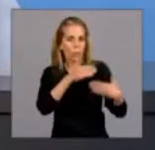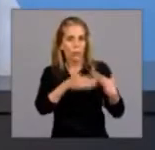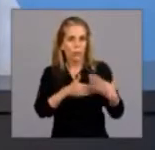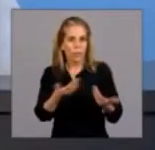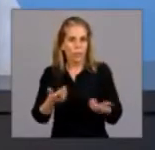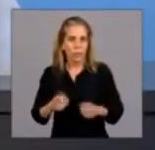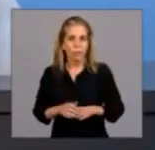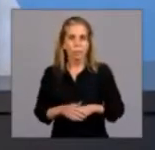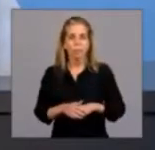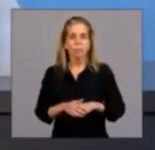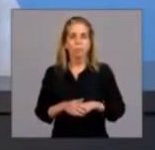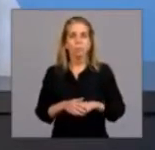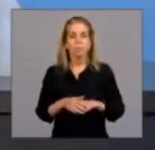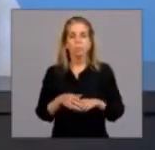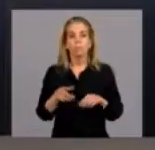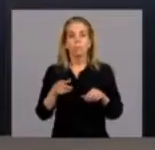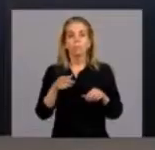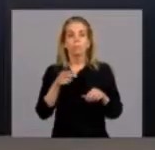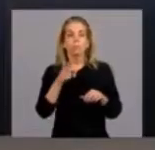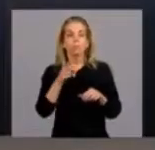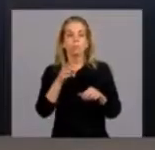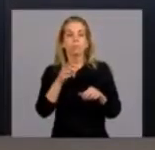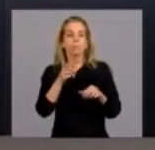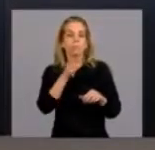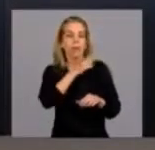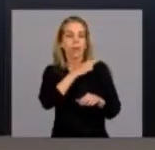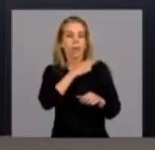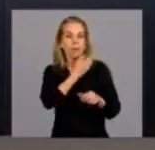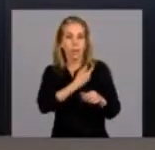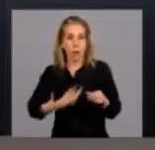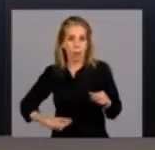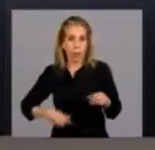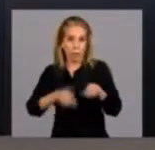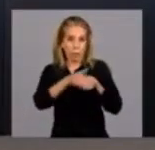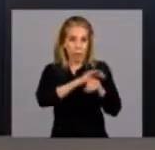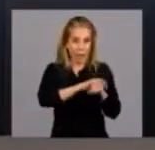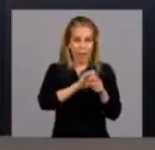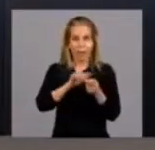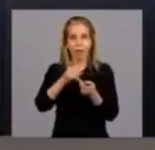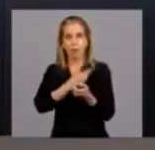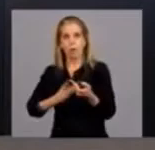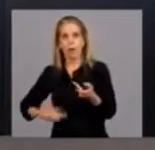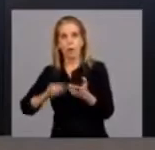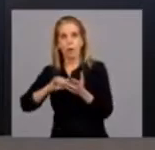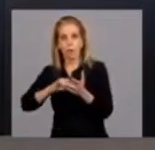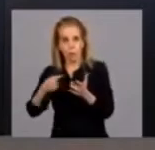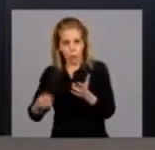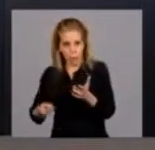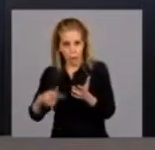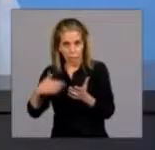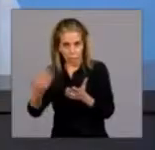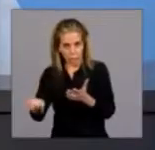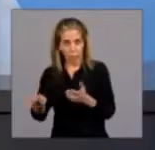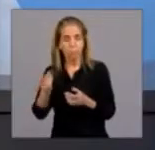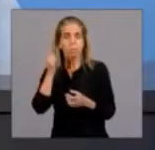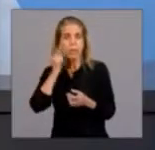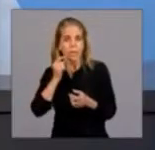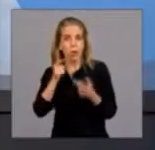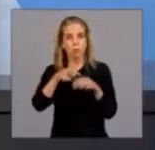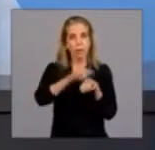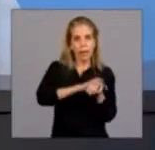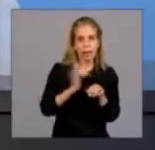Estamos junto al Jefe de Gobierno de Ciudad de Buenos Aires y al Gobernador de Buenos Aires. La verdad es que seguimos trabajando juntos